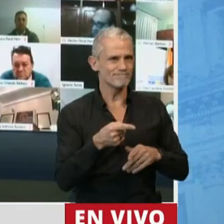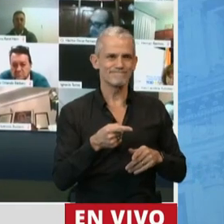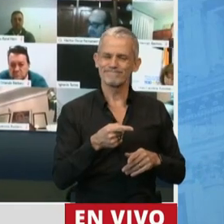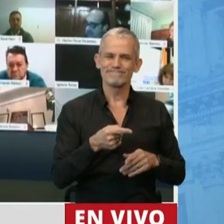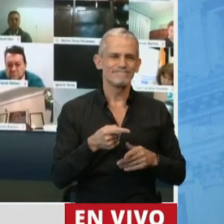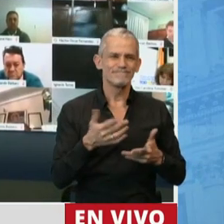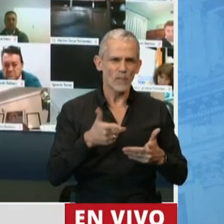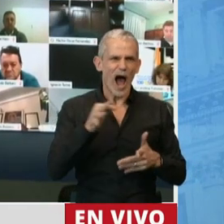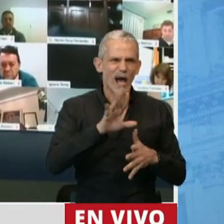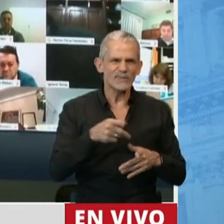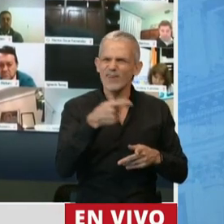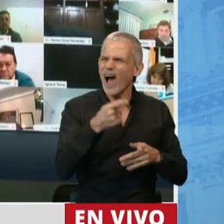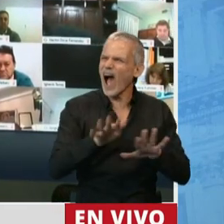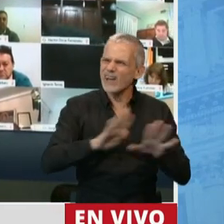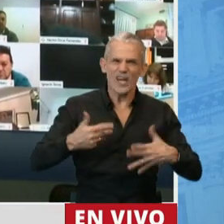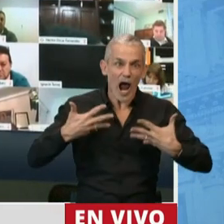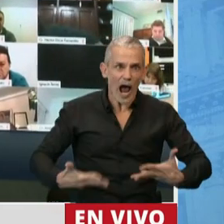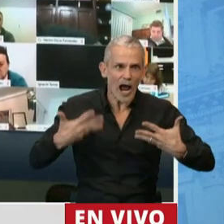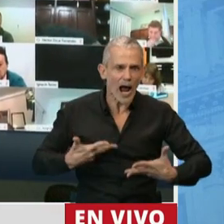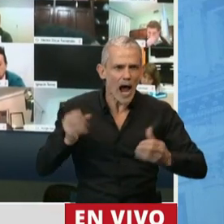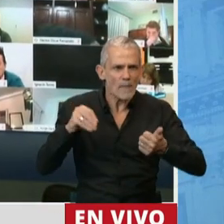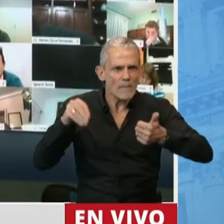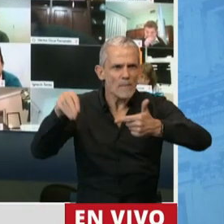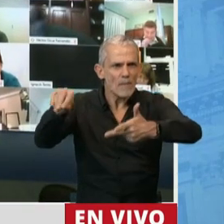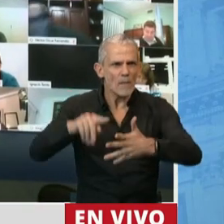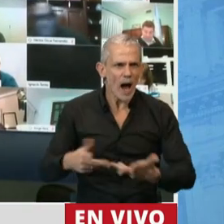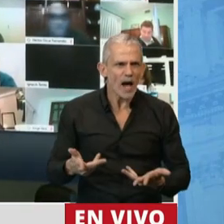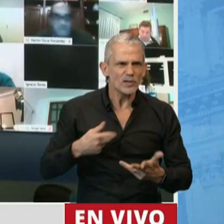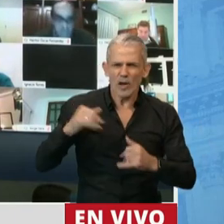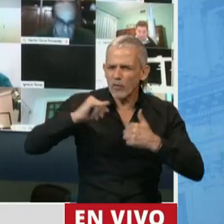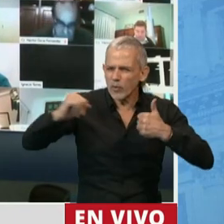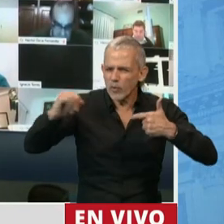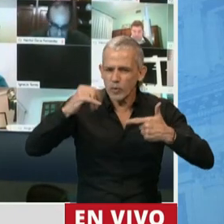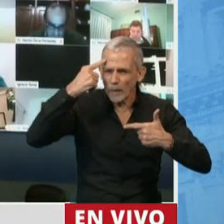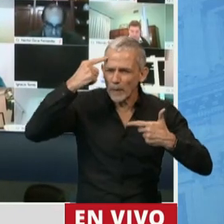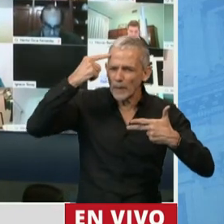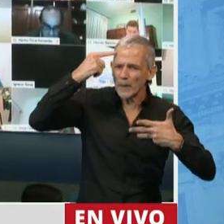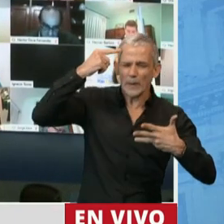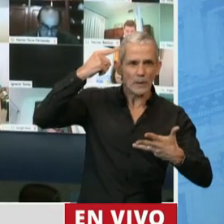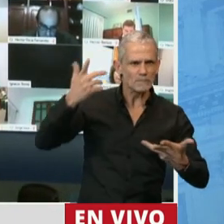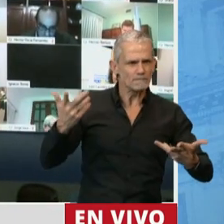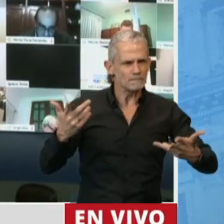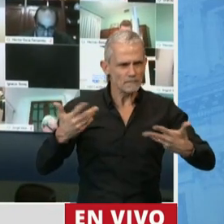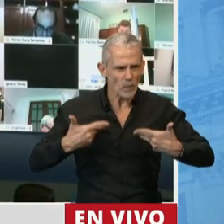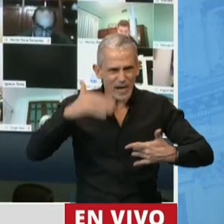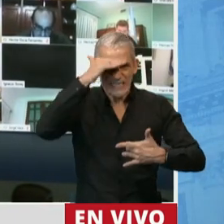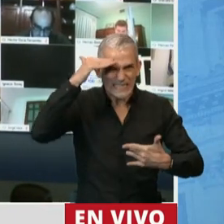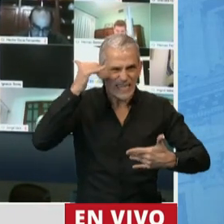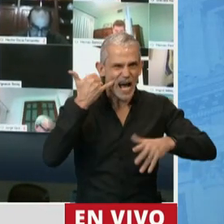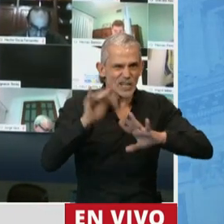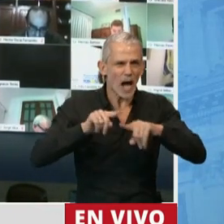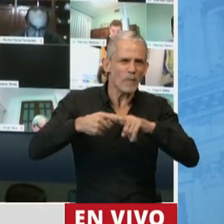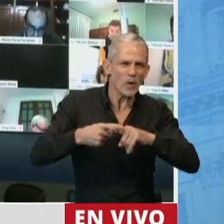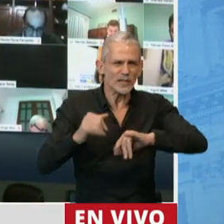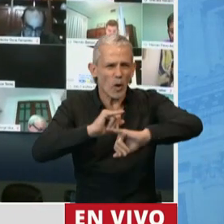el agotamiento que incentivando el cansancio va a haber algún tipo de rédito